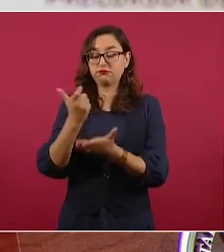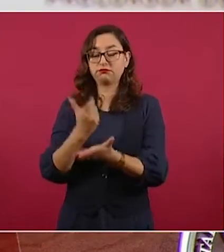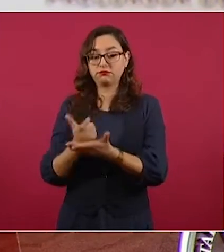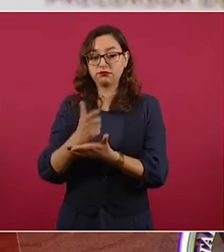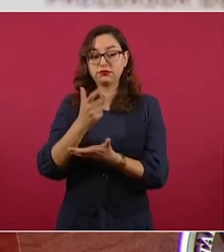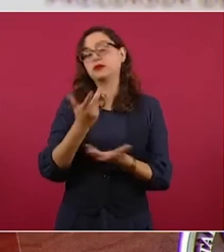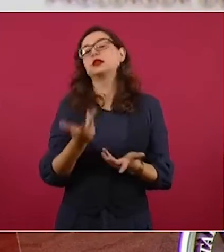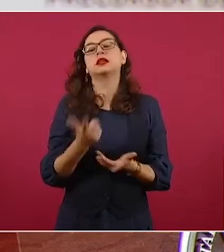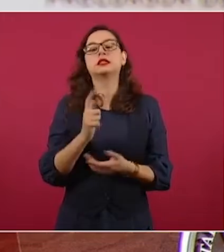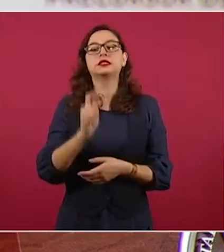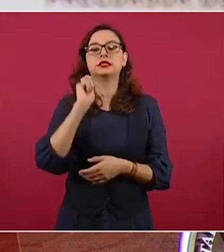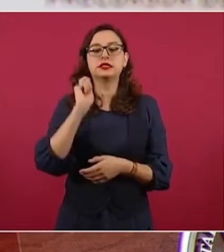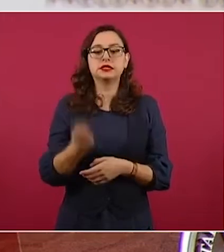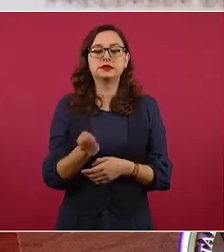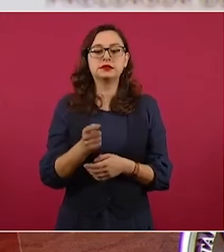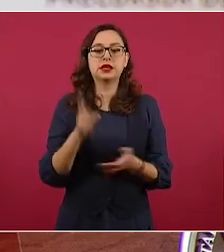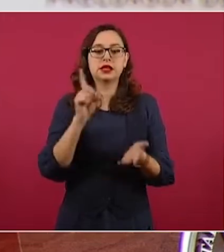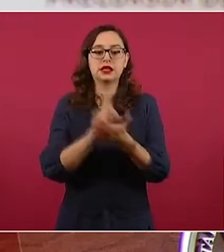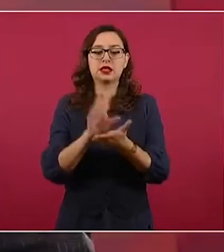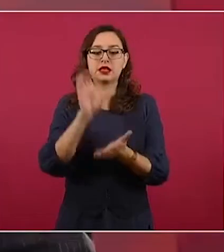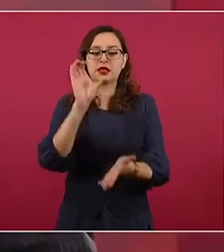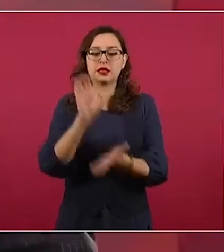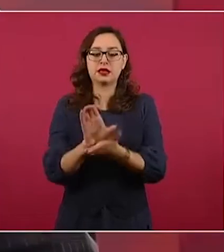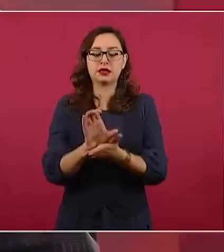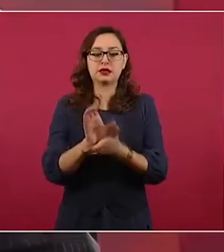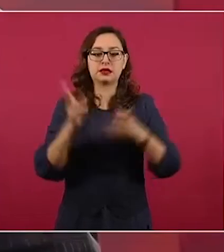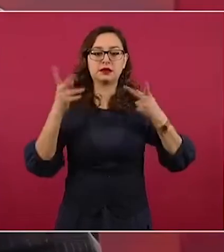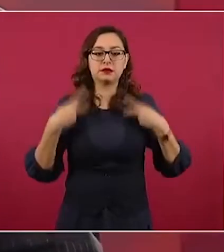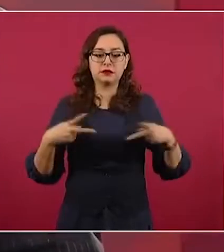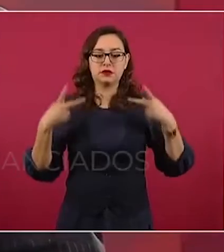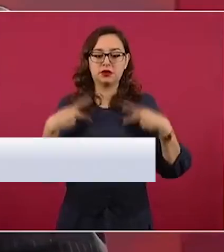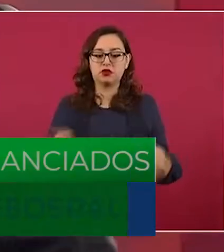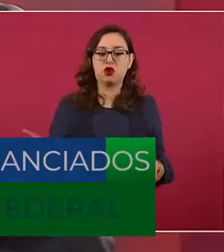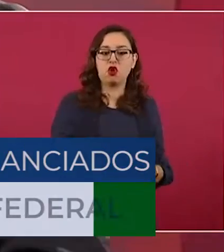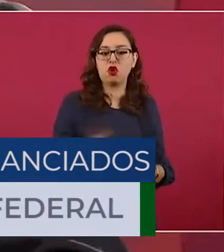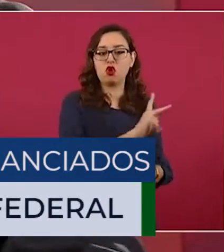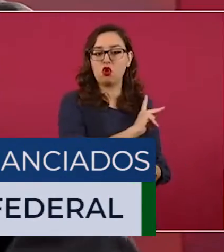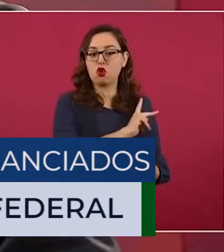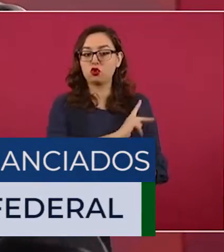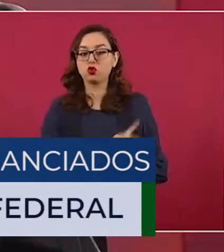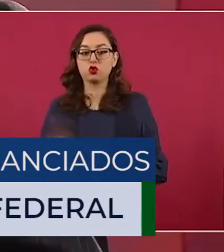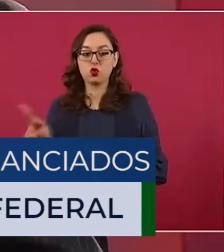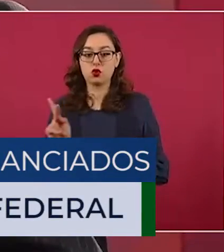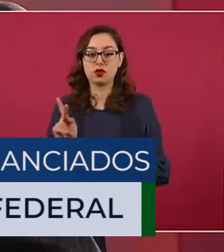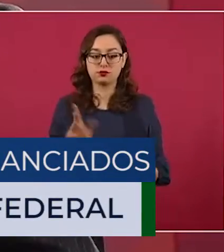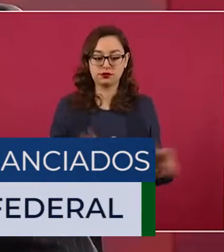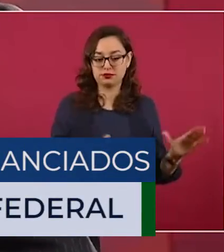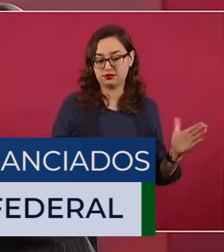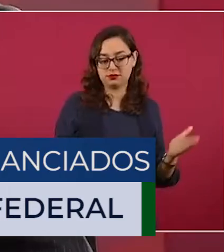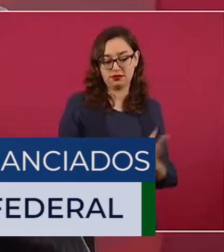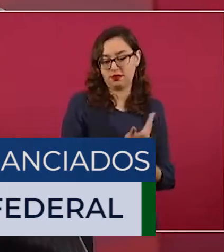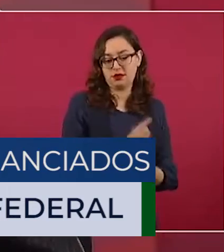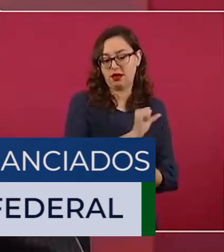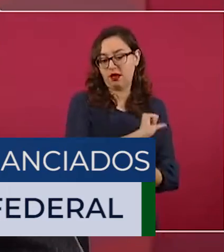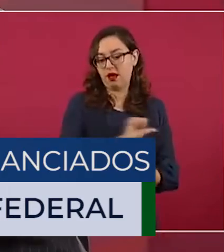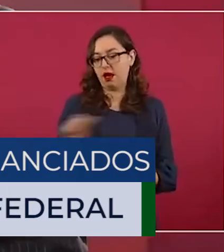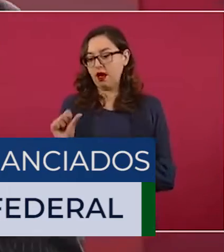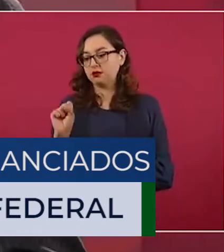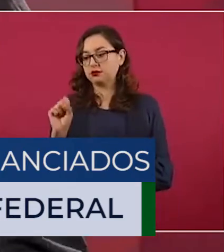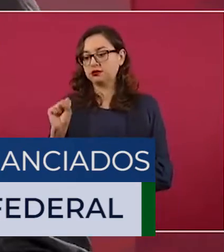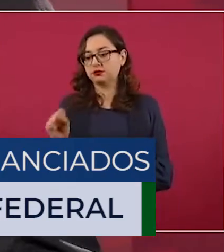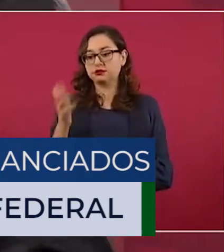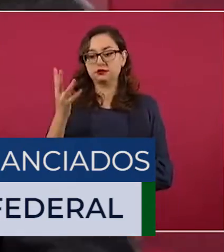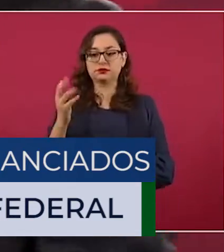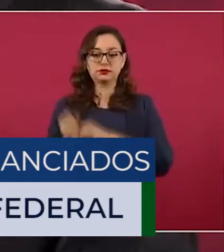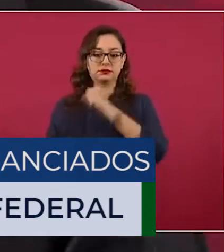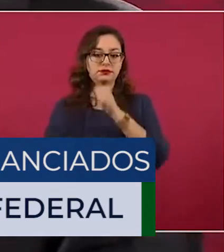la pensión para discapacidad es universal, es a todos, como